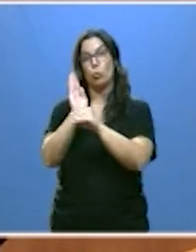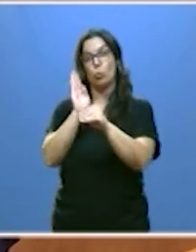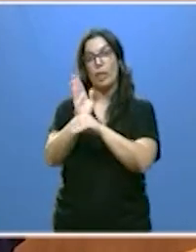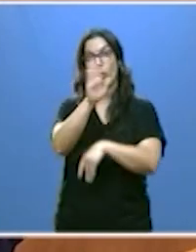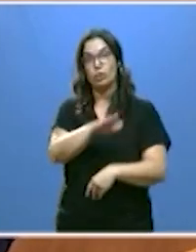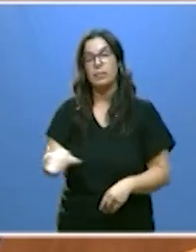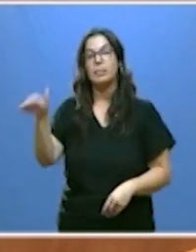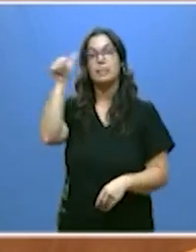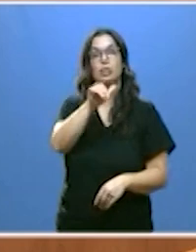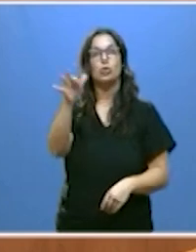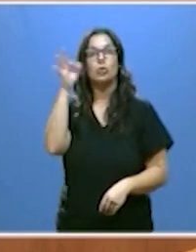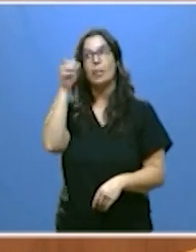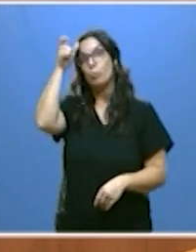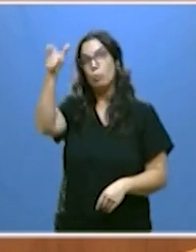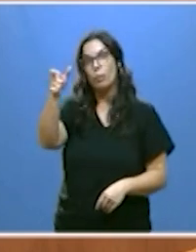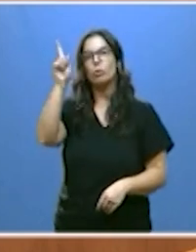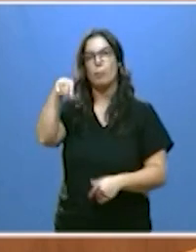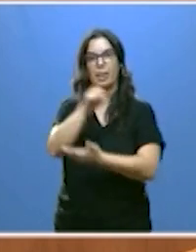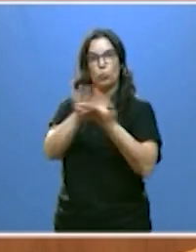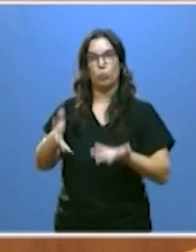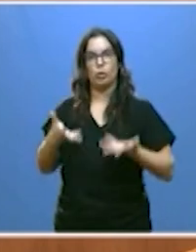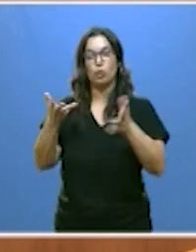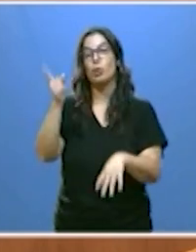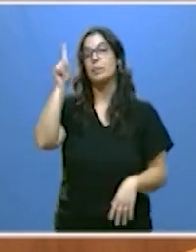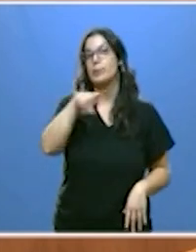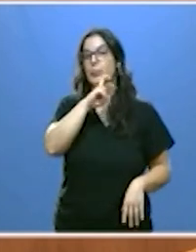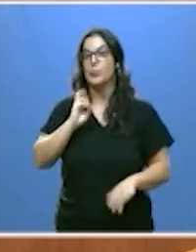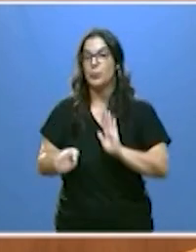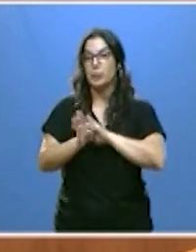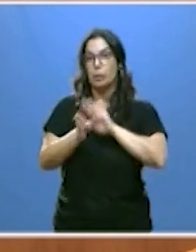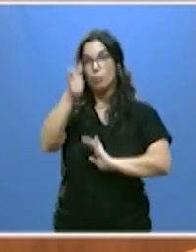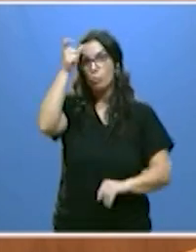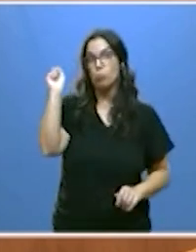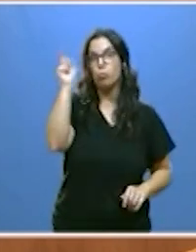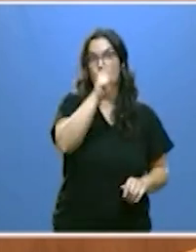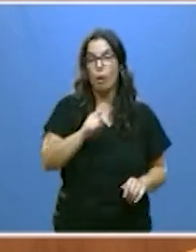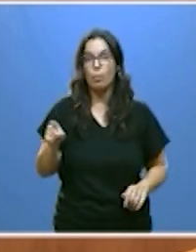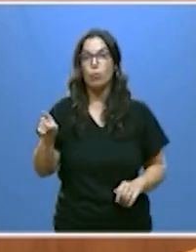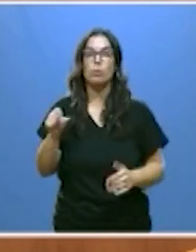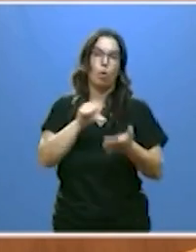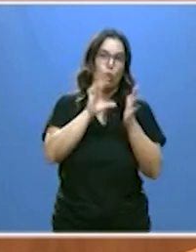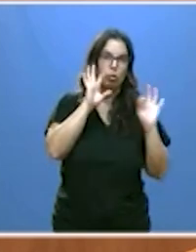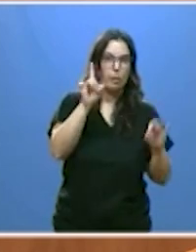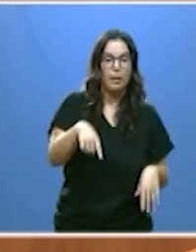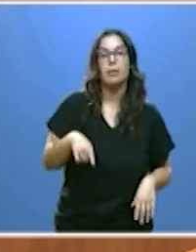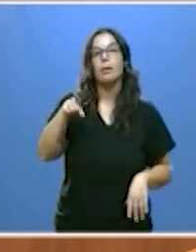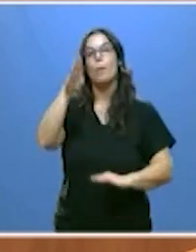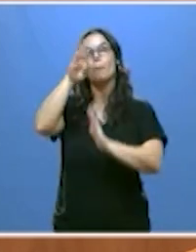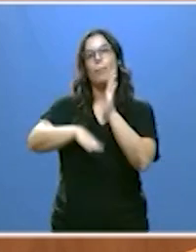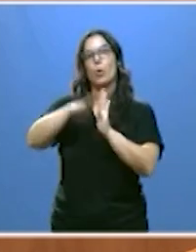niños y niñas en nuestros pueblos y mantenemos también en el mundo rural y en el mundo urbano por supuesto los programas